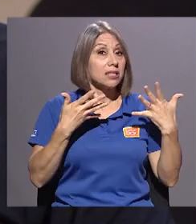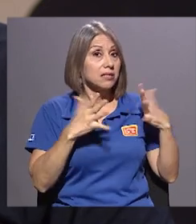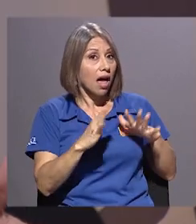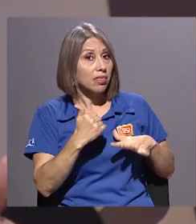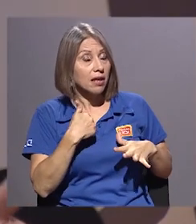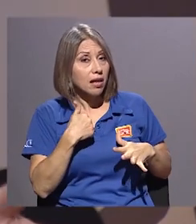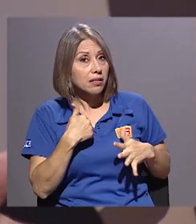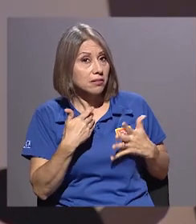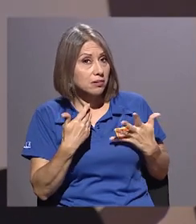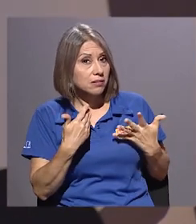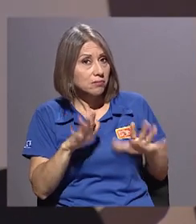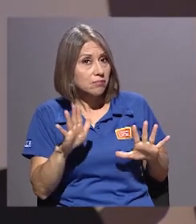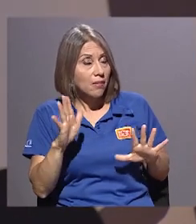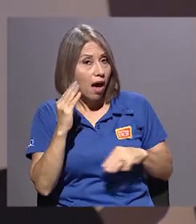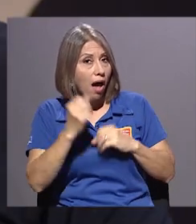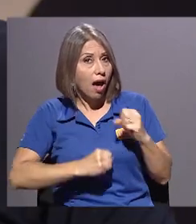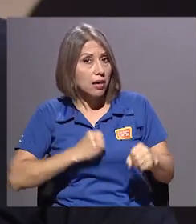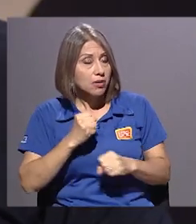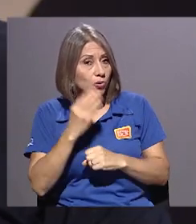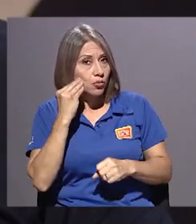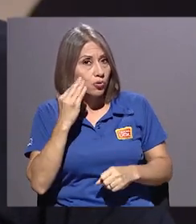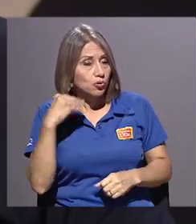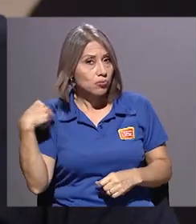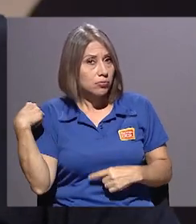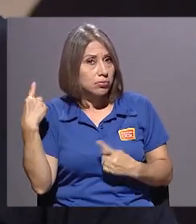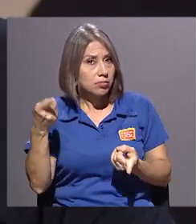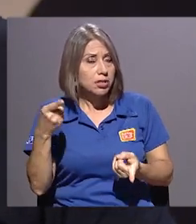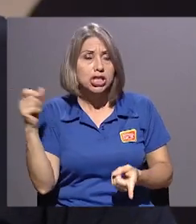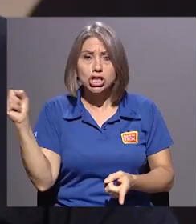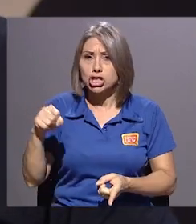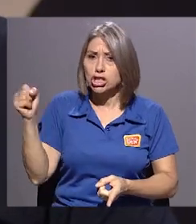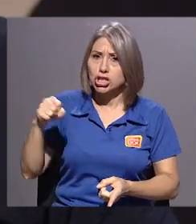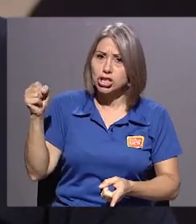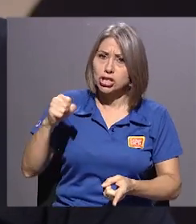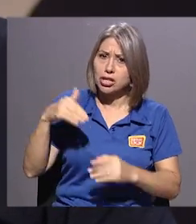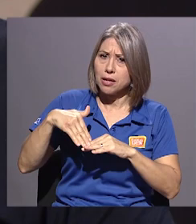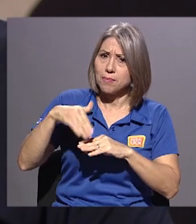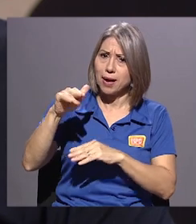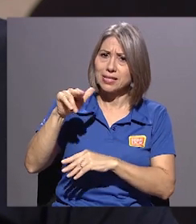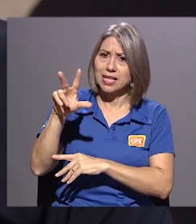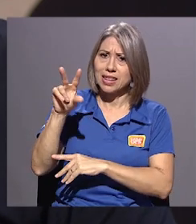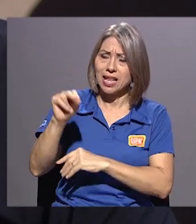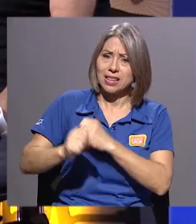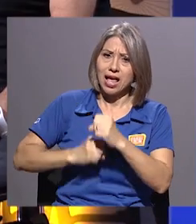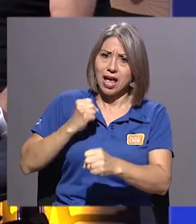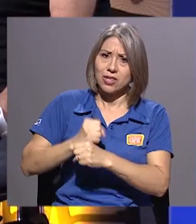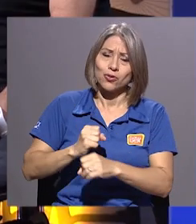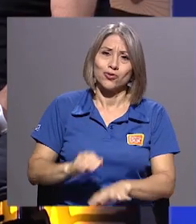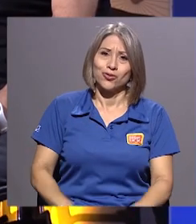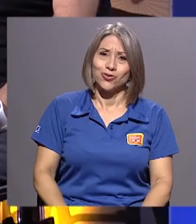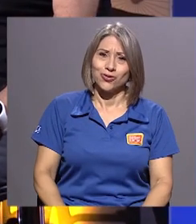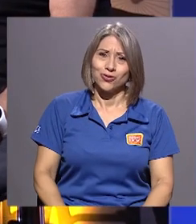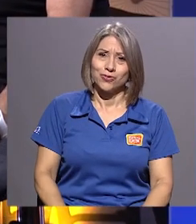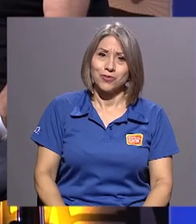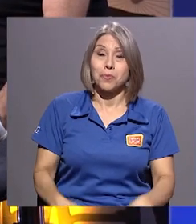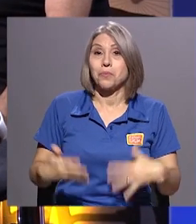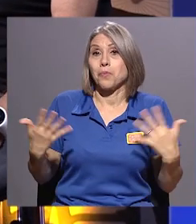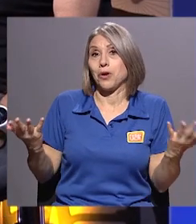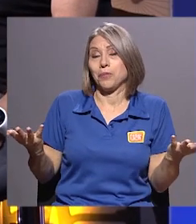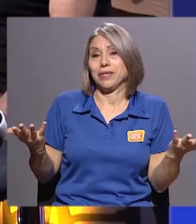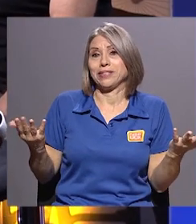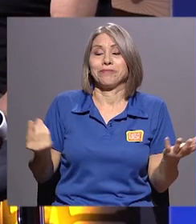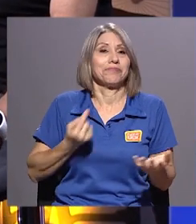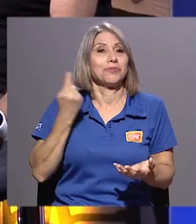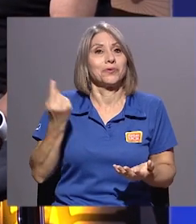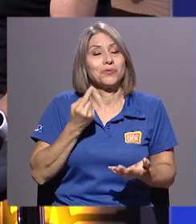bastantes años, ¿no? Sí, sí, sí. Y son, sí, más de 30 años. Bueno, pues, no queda más